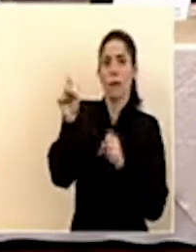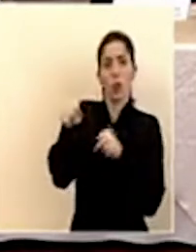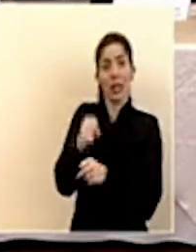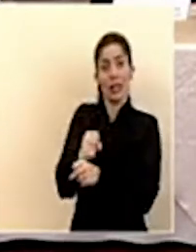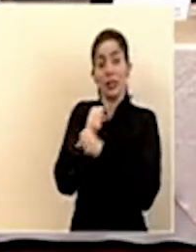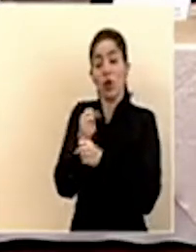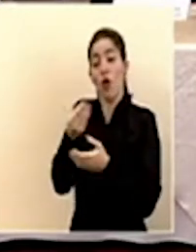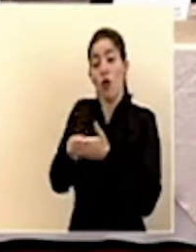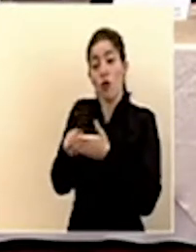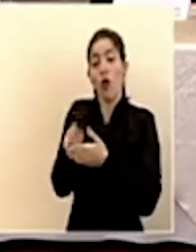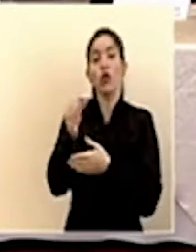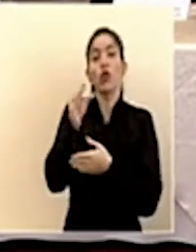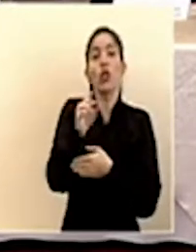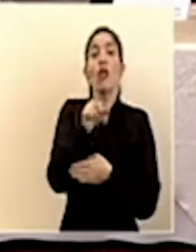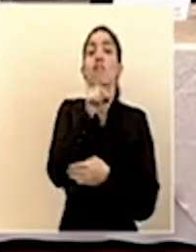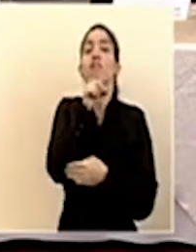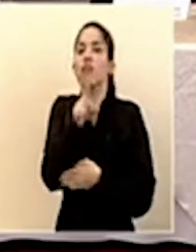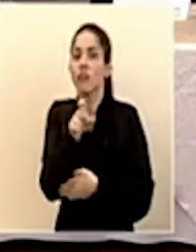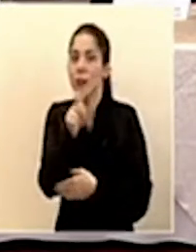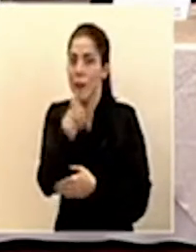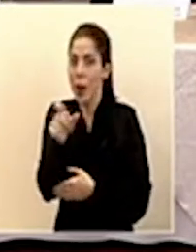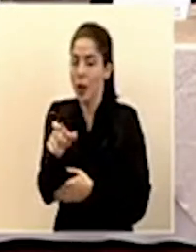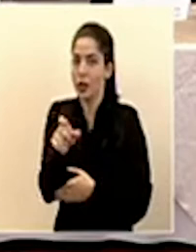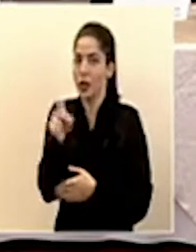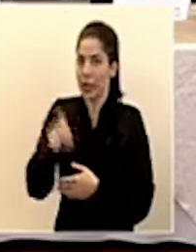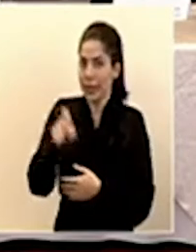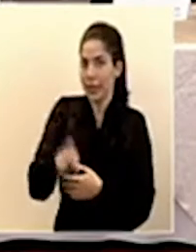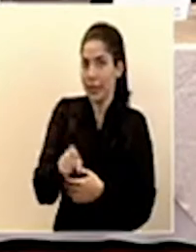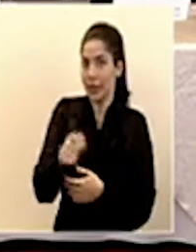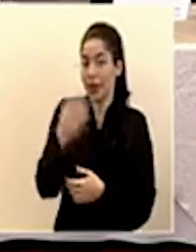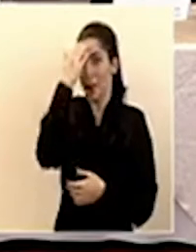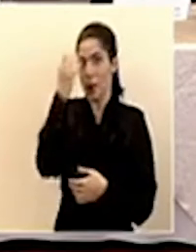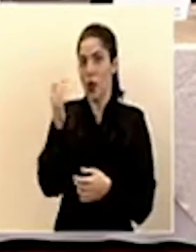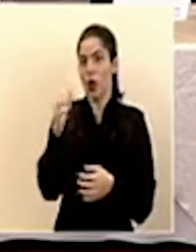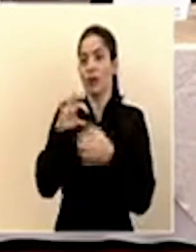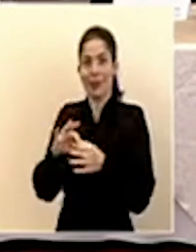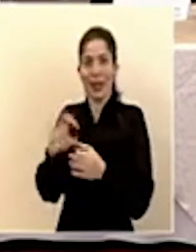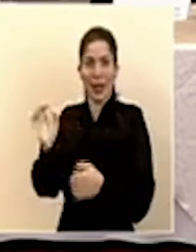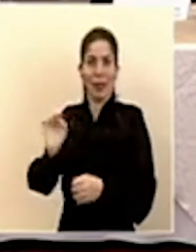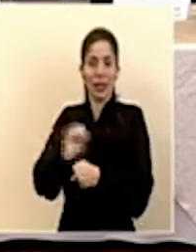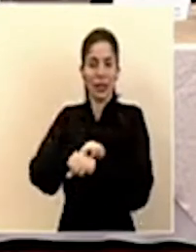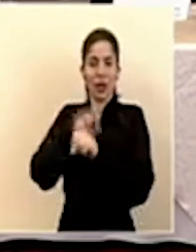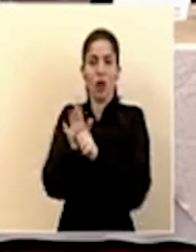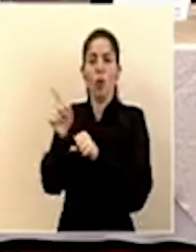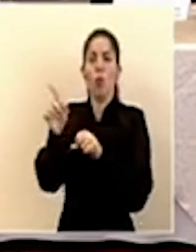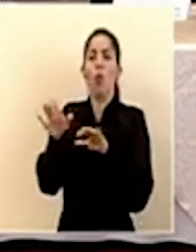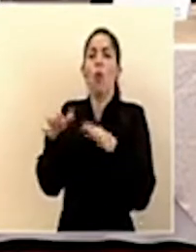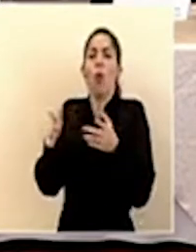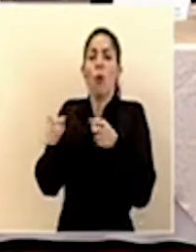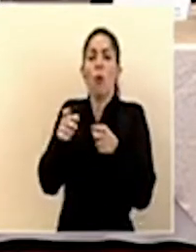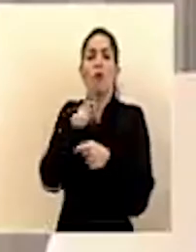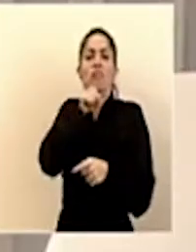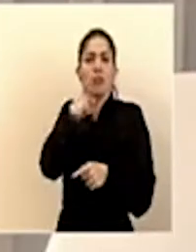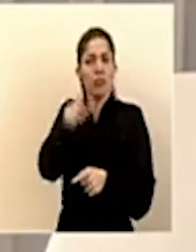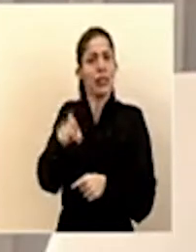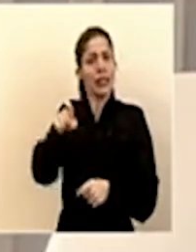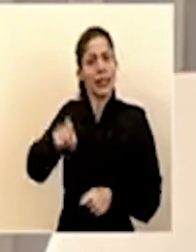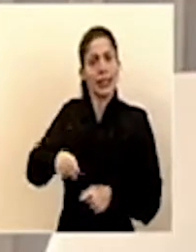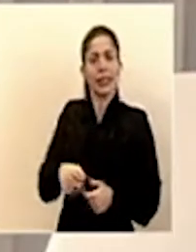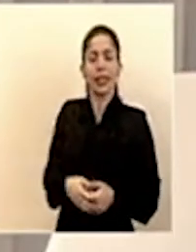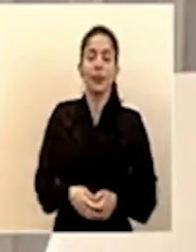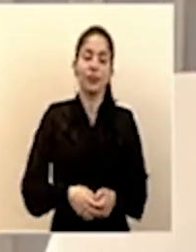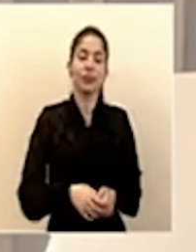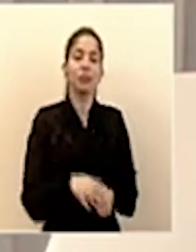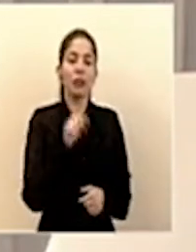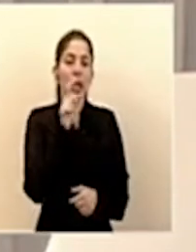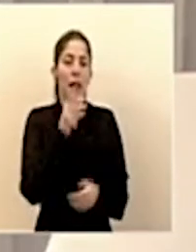recursos lleguen a las personas verdaderamente afectadas a raíz de la emergencia del COVID-19? Tal